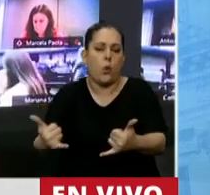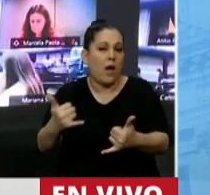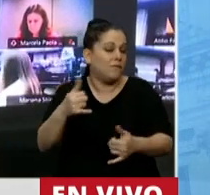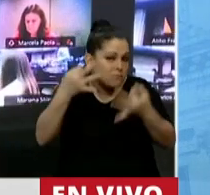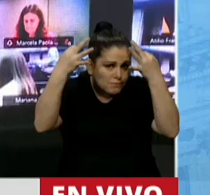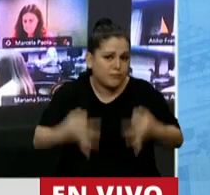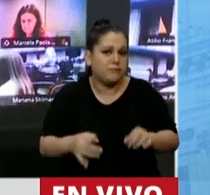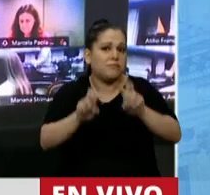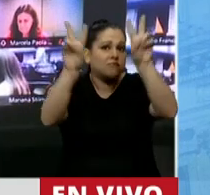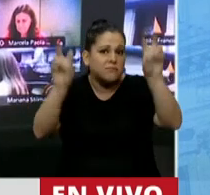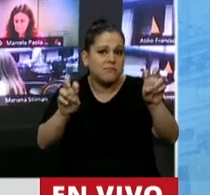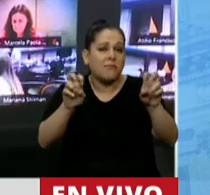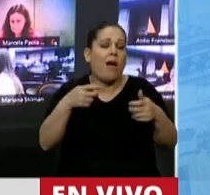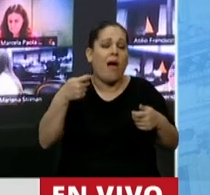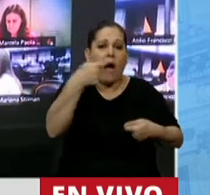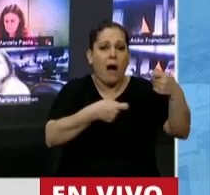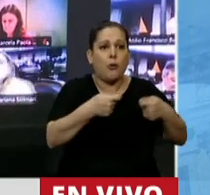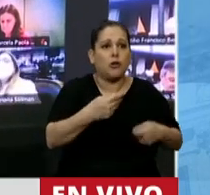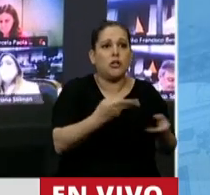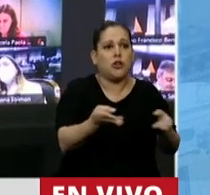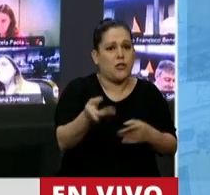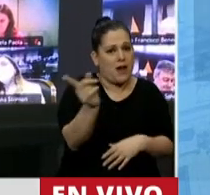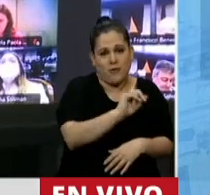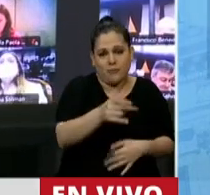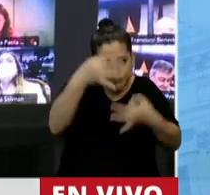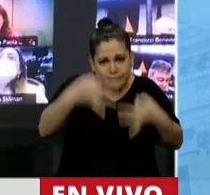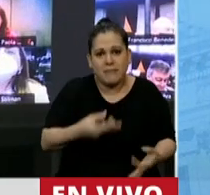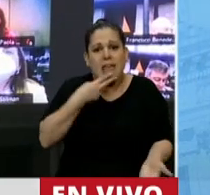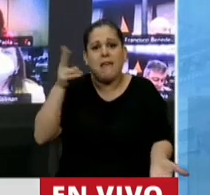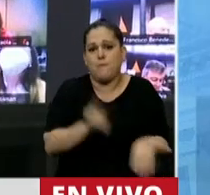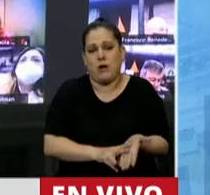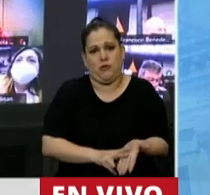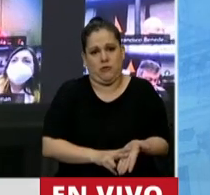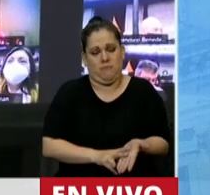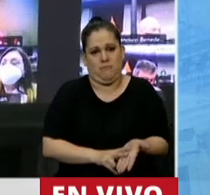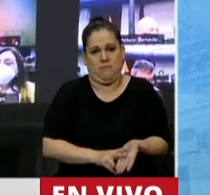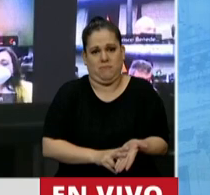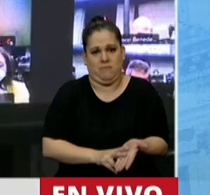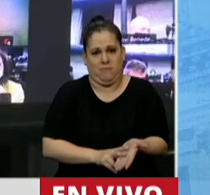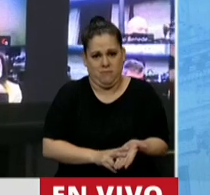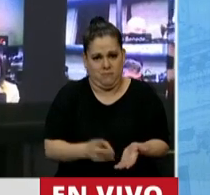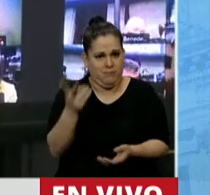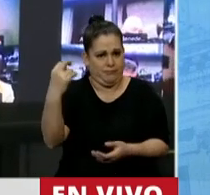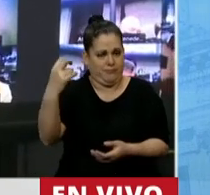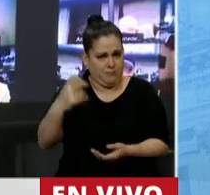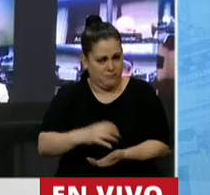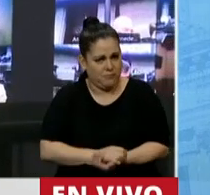Es un impuesto. Empezamos muy mal si arrancamos, señora Presidenta,